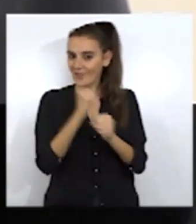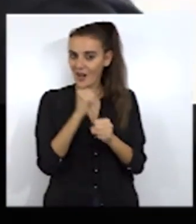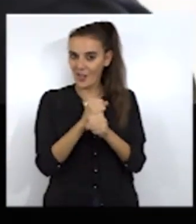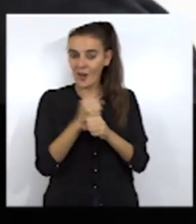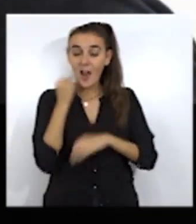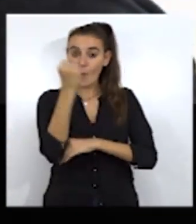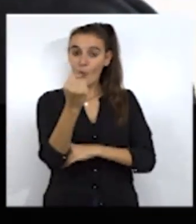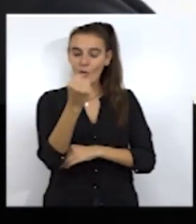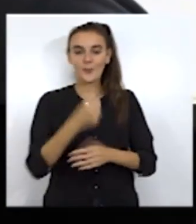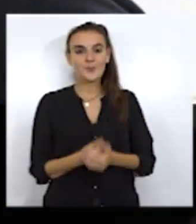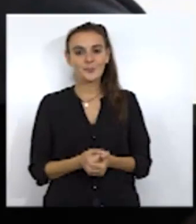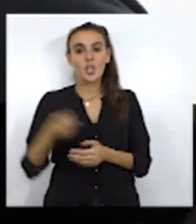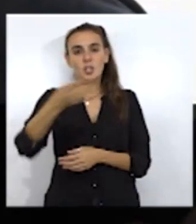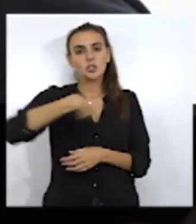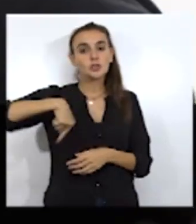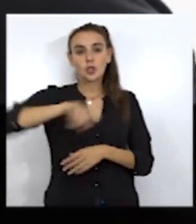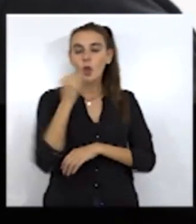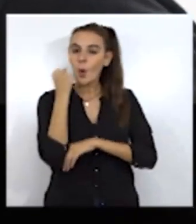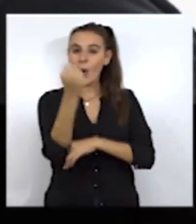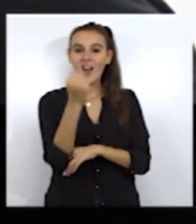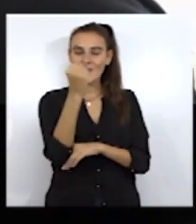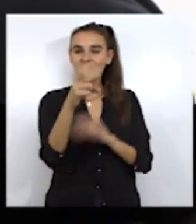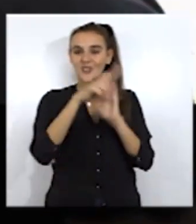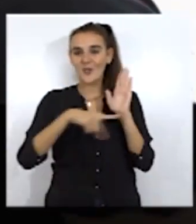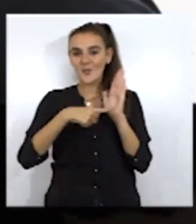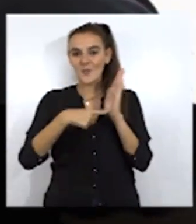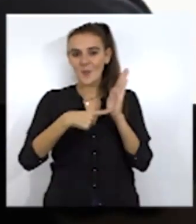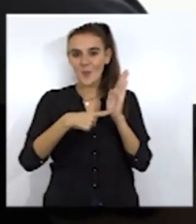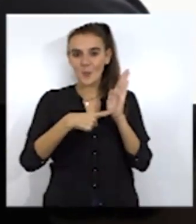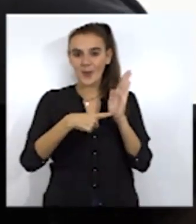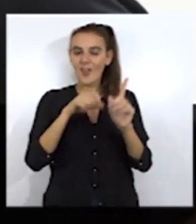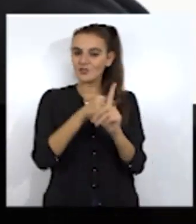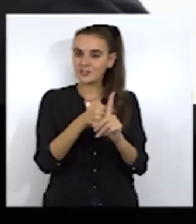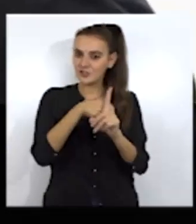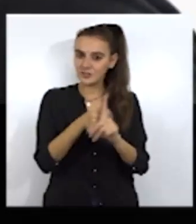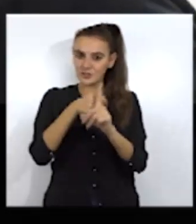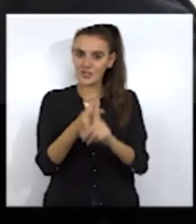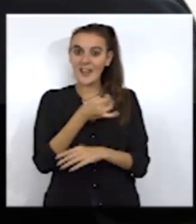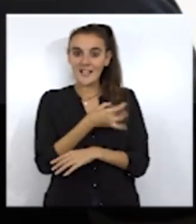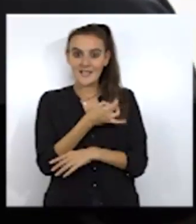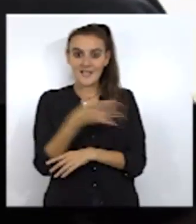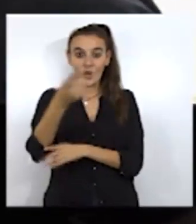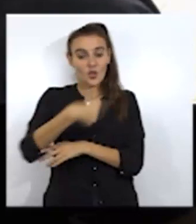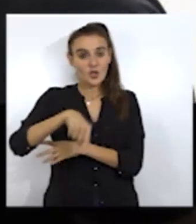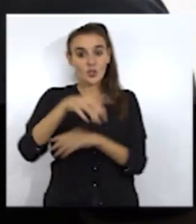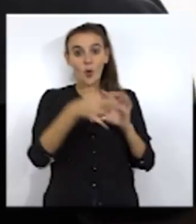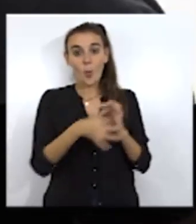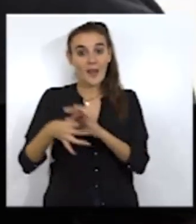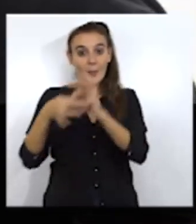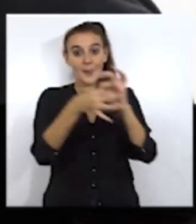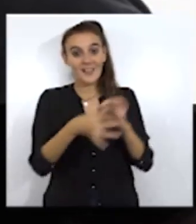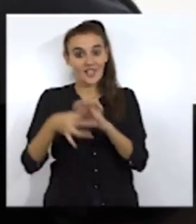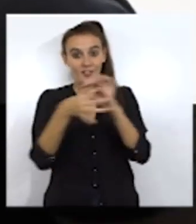apoyo. Nosotros apoyamos totalmente las medidas de presión que adopten los sindicatos, nosotros somos una plataforma que